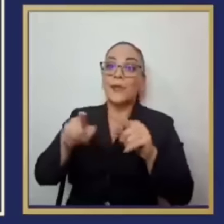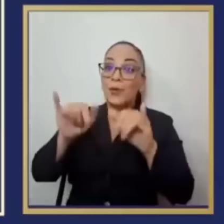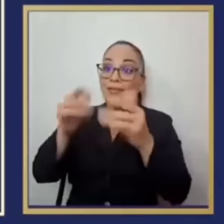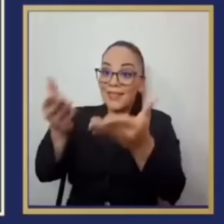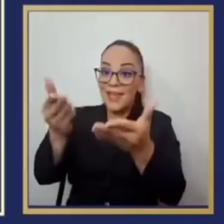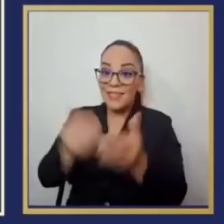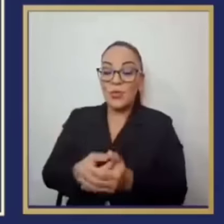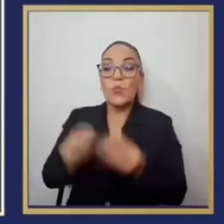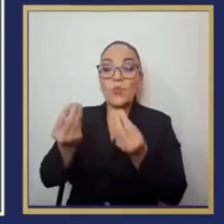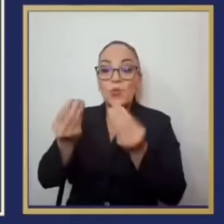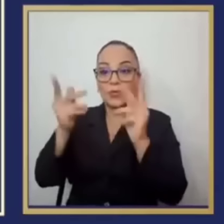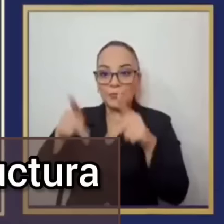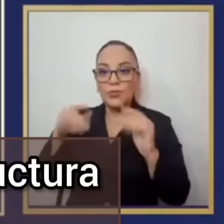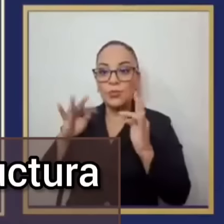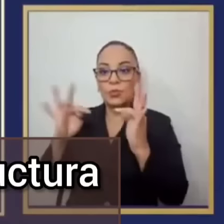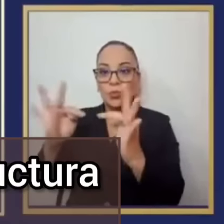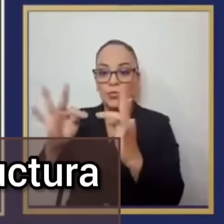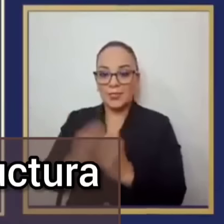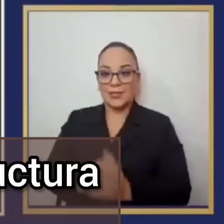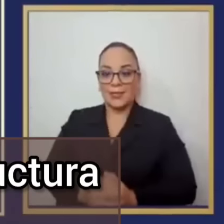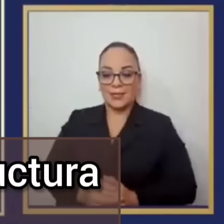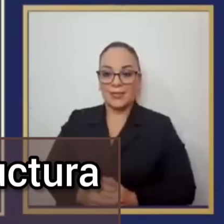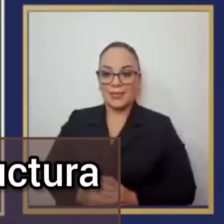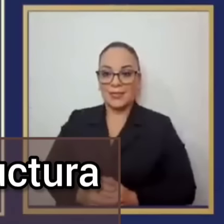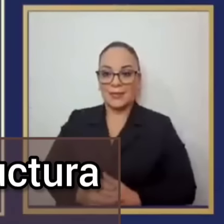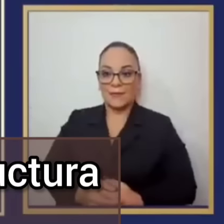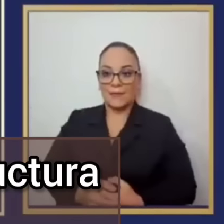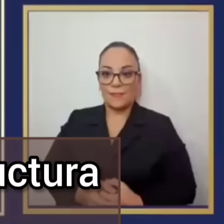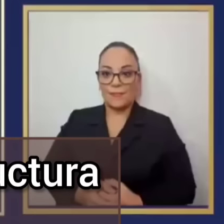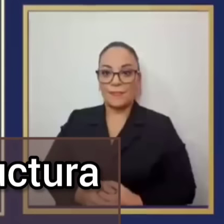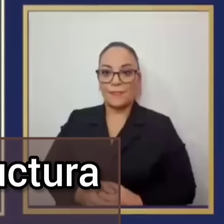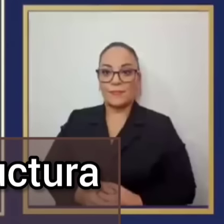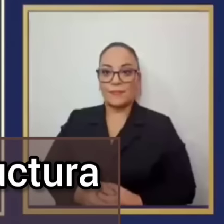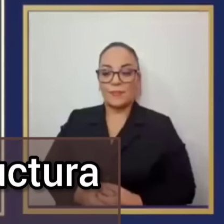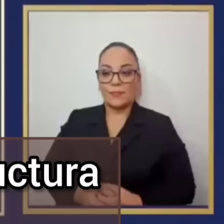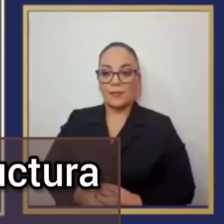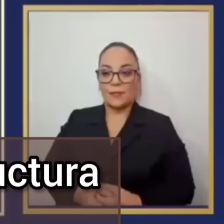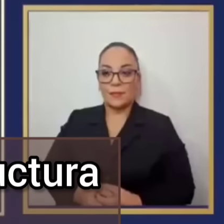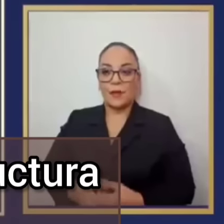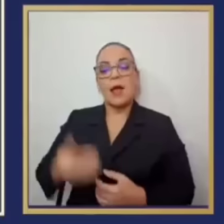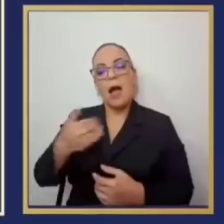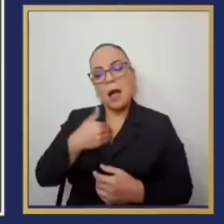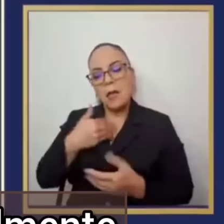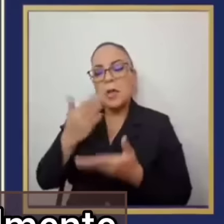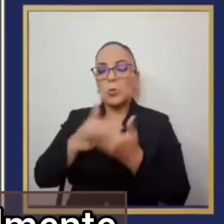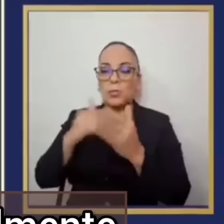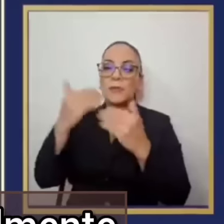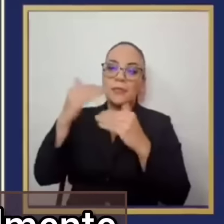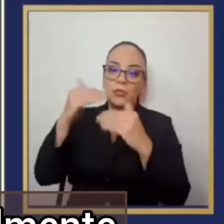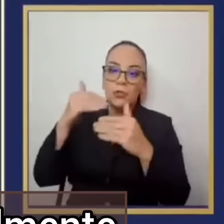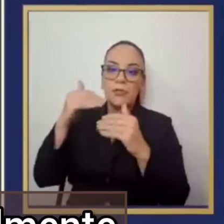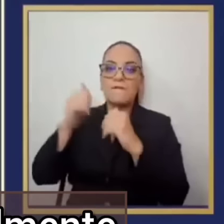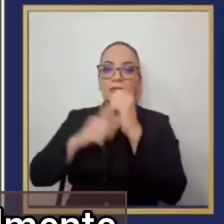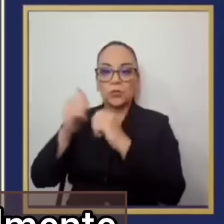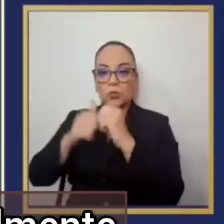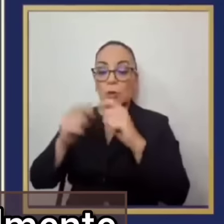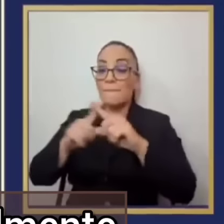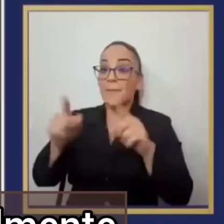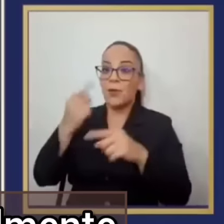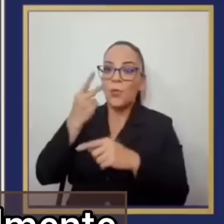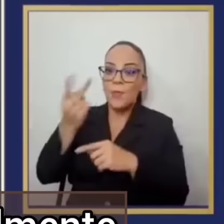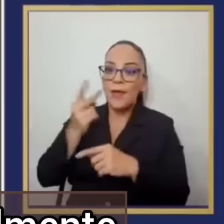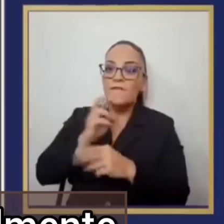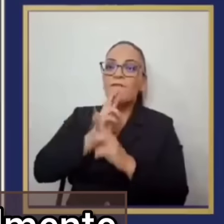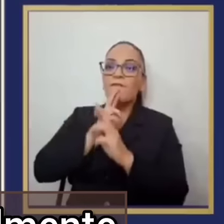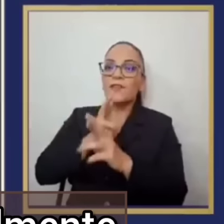Esas cosas, claro que tienen una limitación de infraestructura y otras cosas, pero esos resultados no